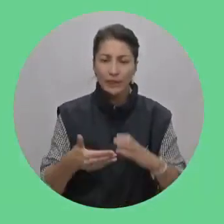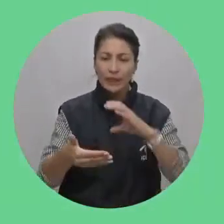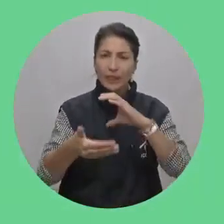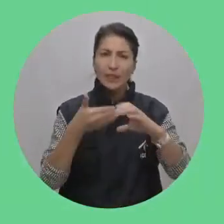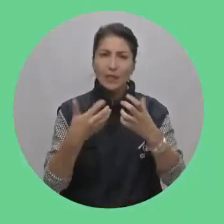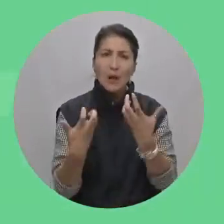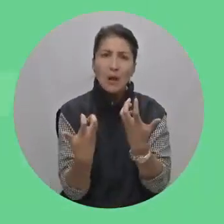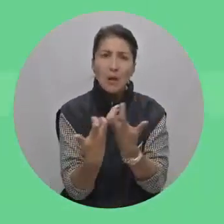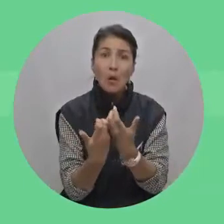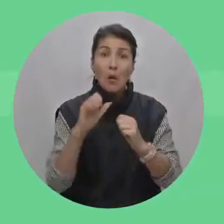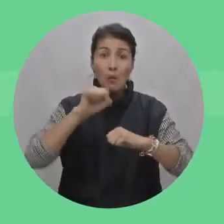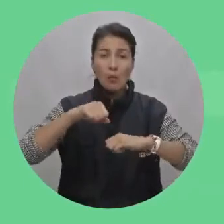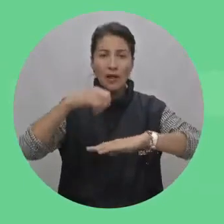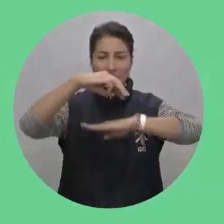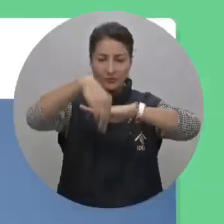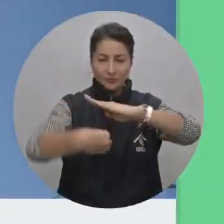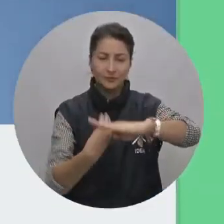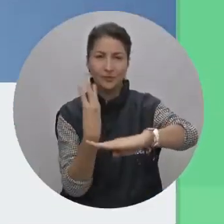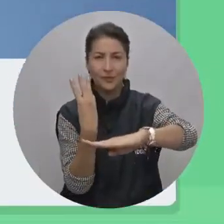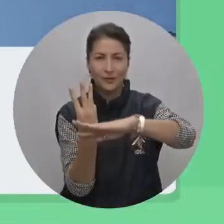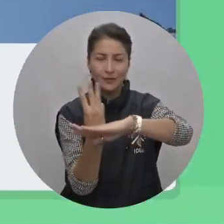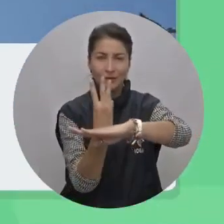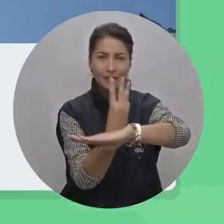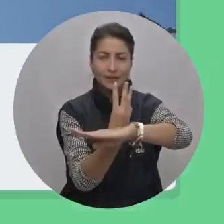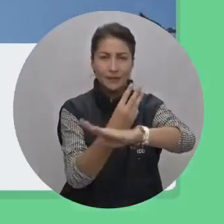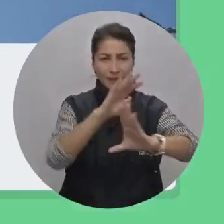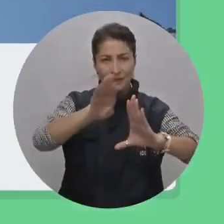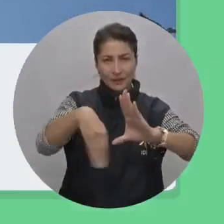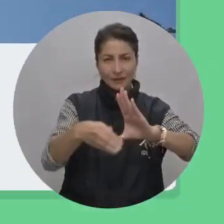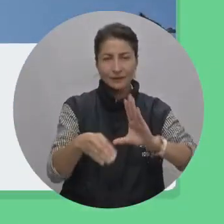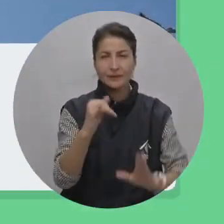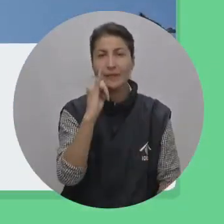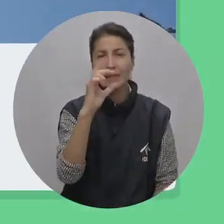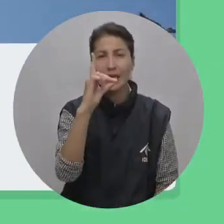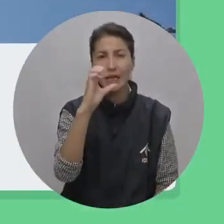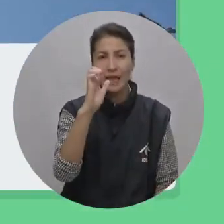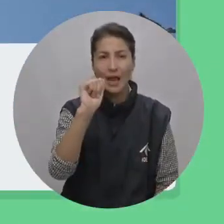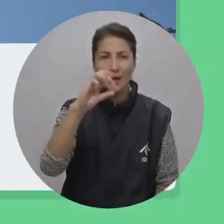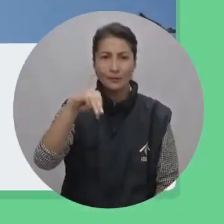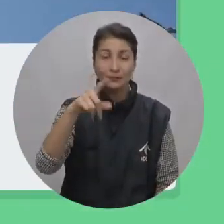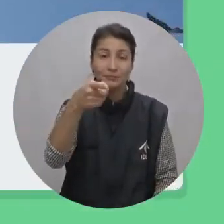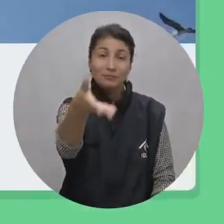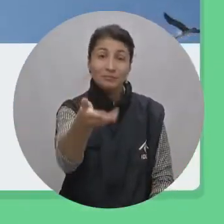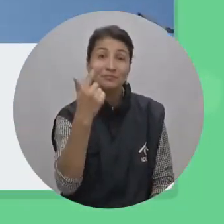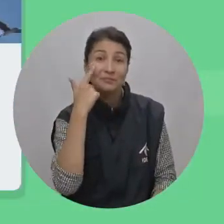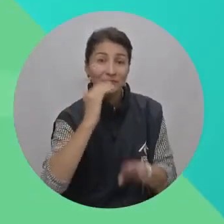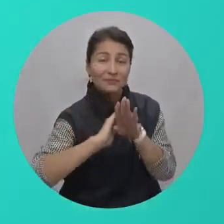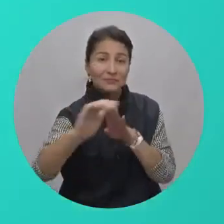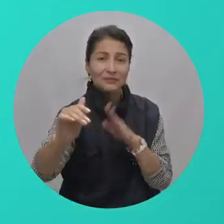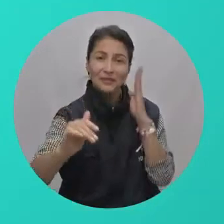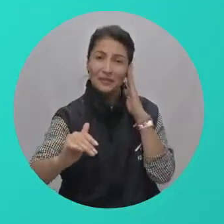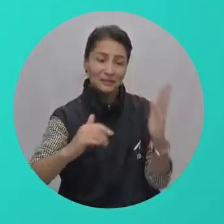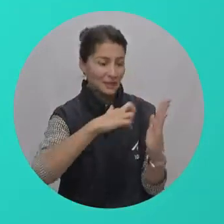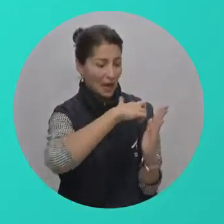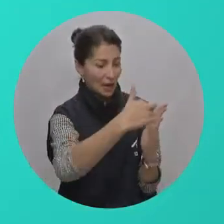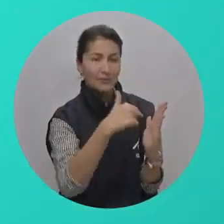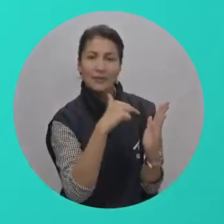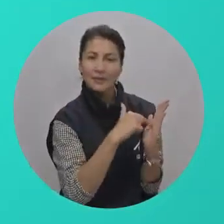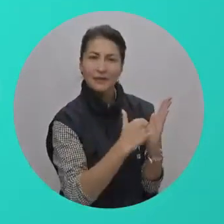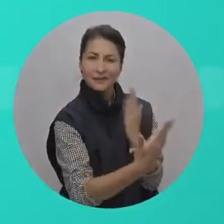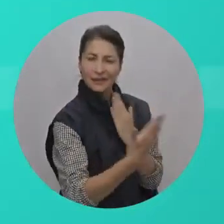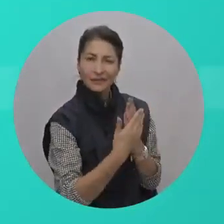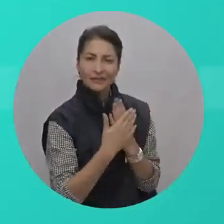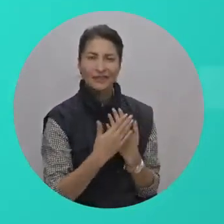Para mayor información sobre el pronóstico del tiempo, visítenos en www.ideam.gov.co. Te invitamos a